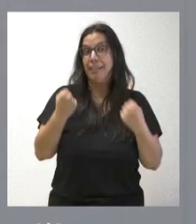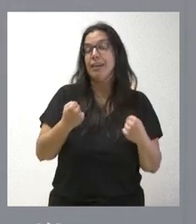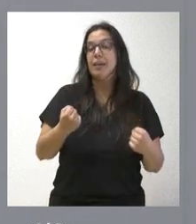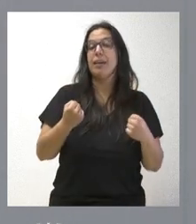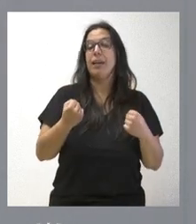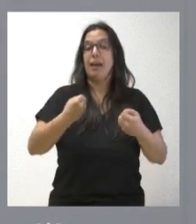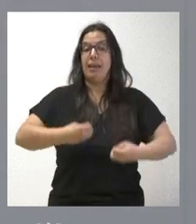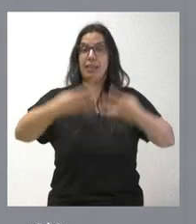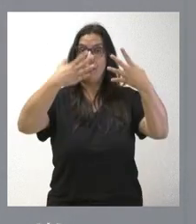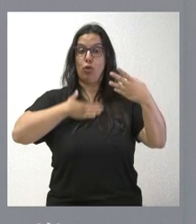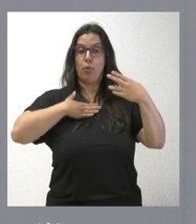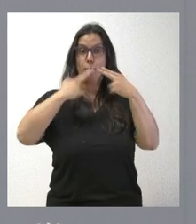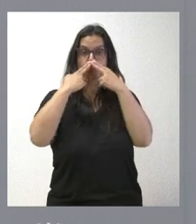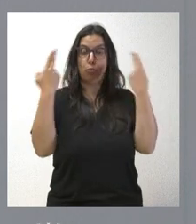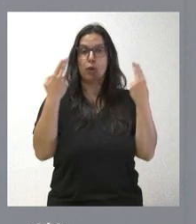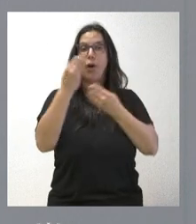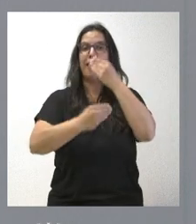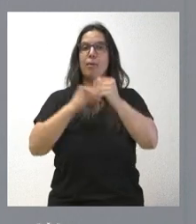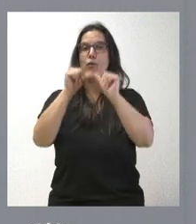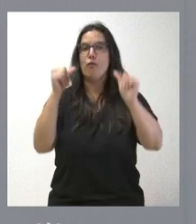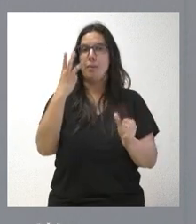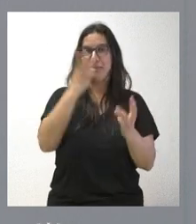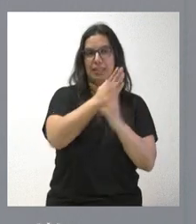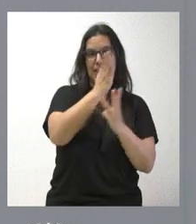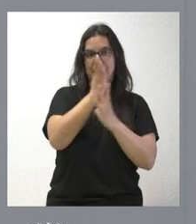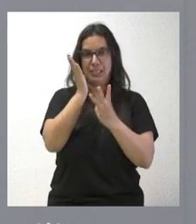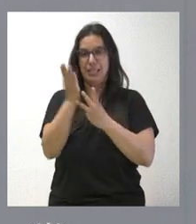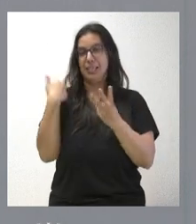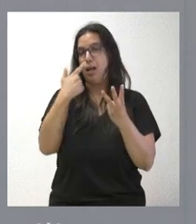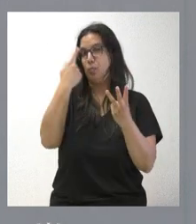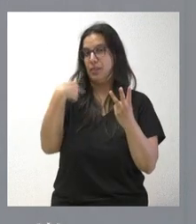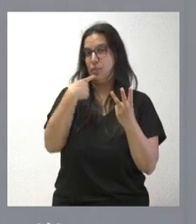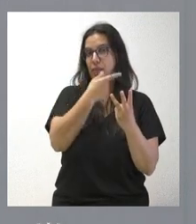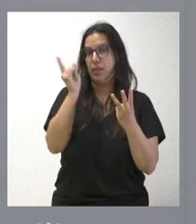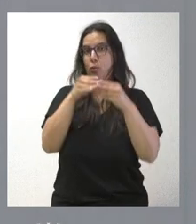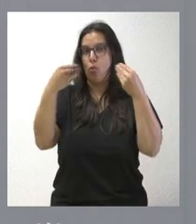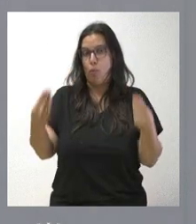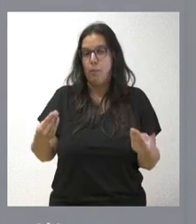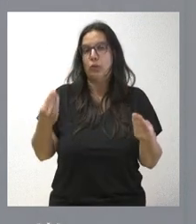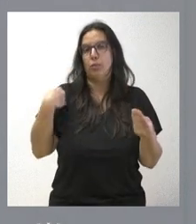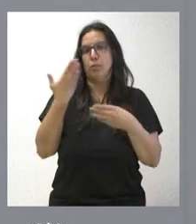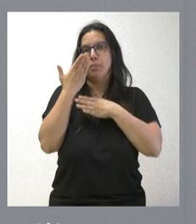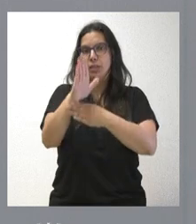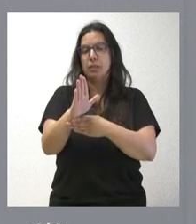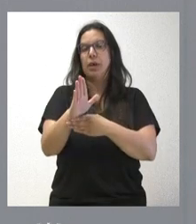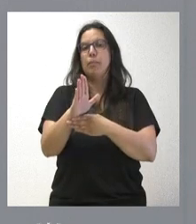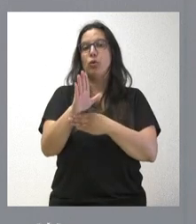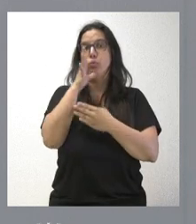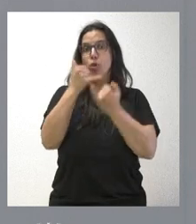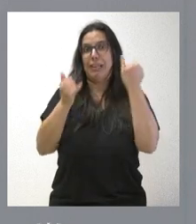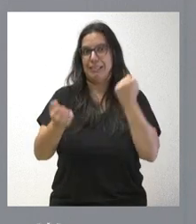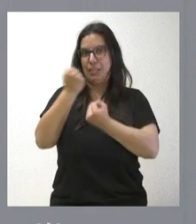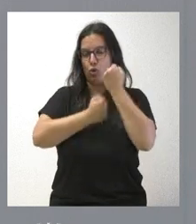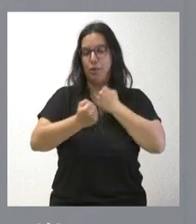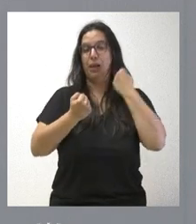de edificios públicos de la Junta de Castilla y León lo estamos haciendo a través de tres vías, como ya anunciamos el año pasado con el documento que presentamos ante la crisis económica.